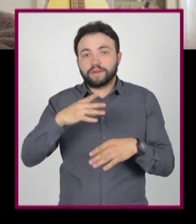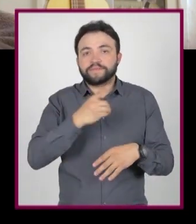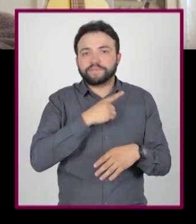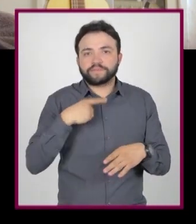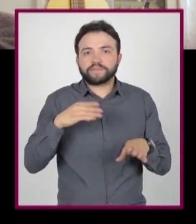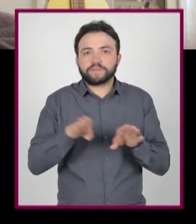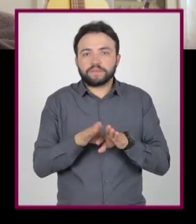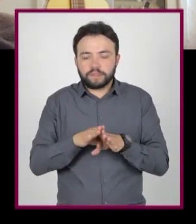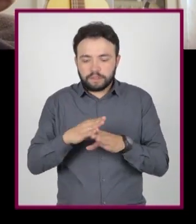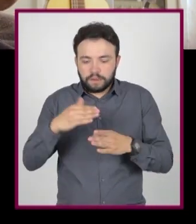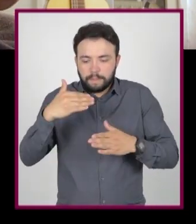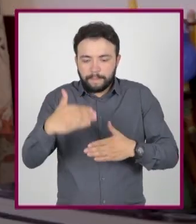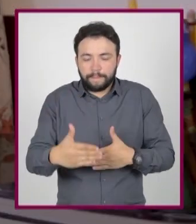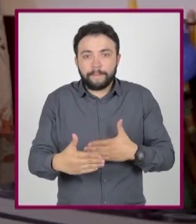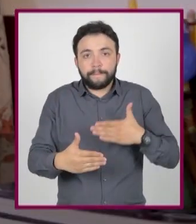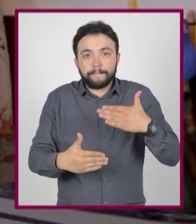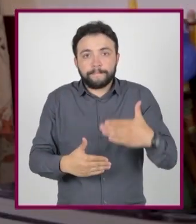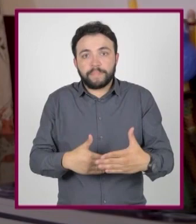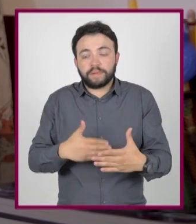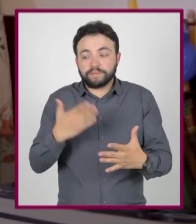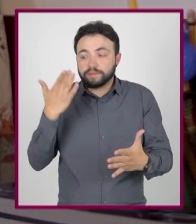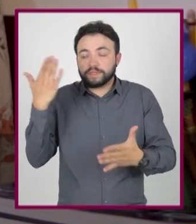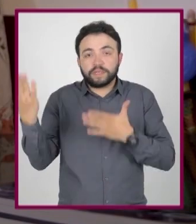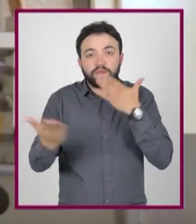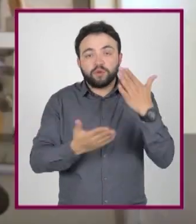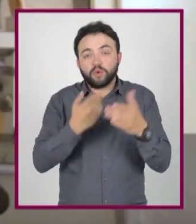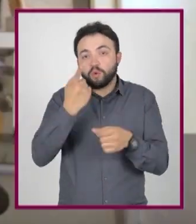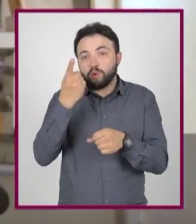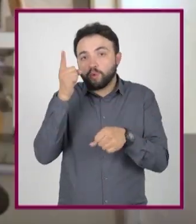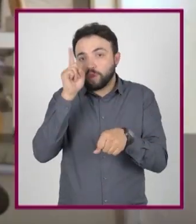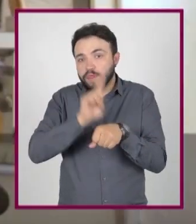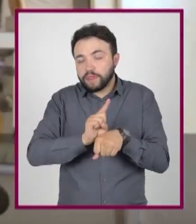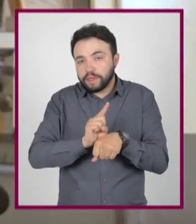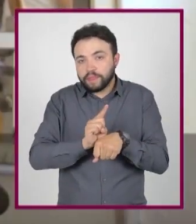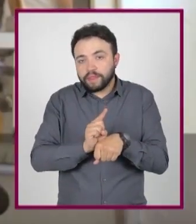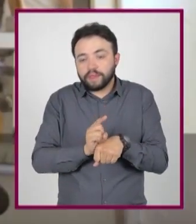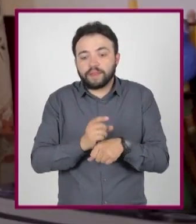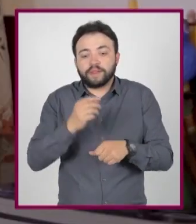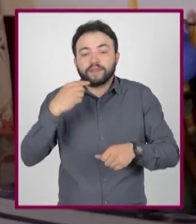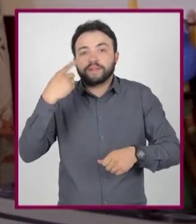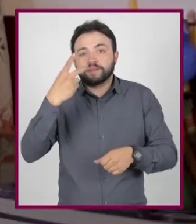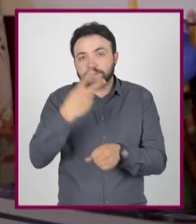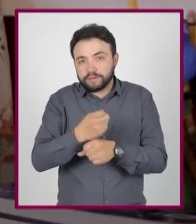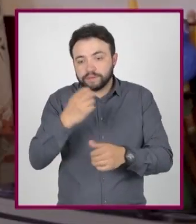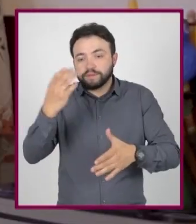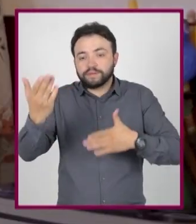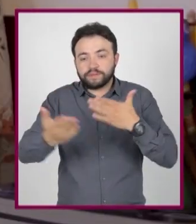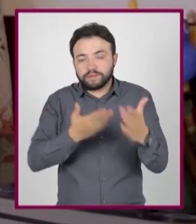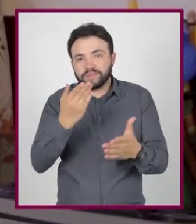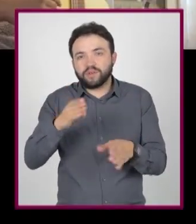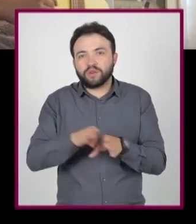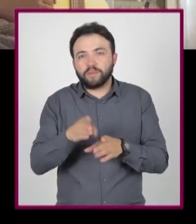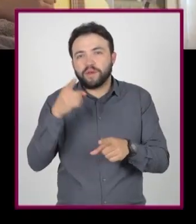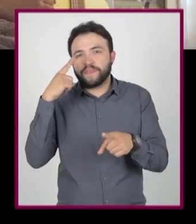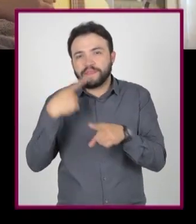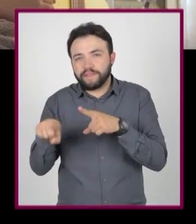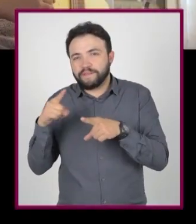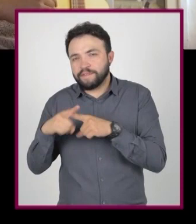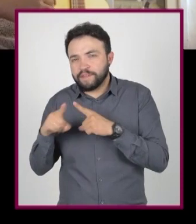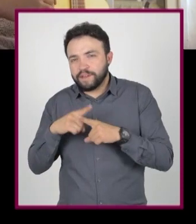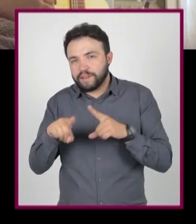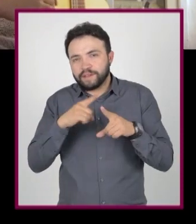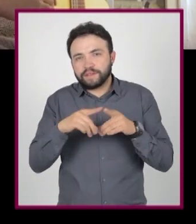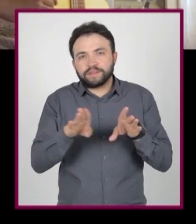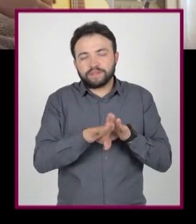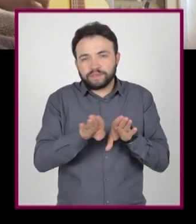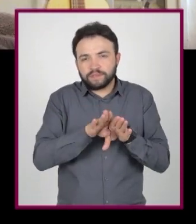Ir paso a pasito. ¿Cómo es eso? Estudiar un día a la vez. Ese método sí me gusta. Tener diferentes